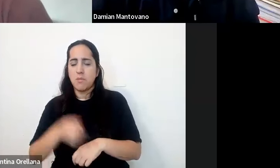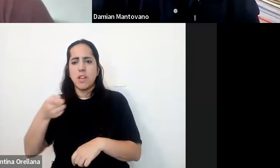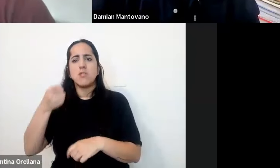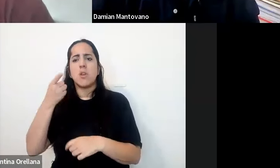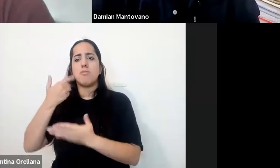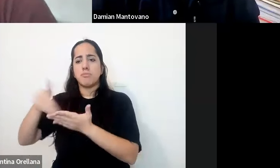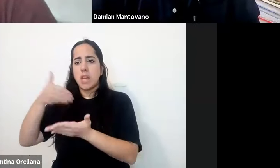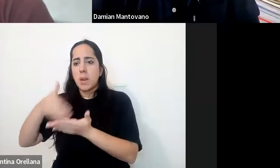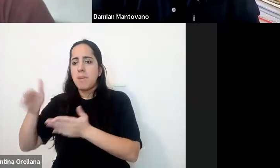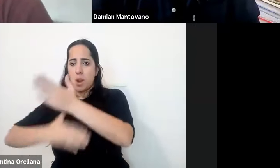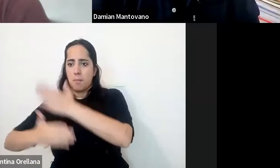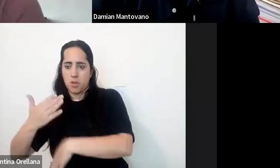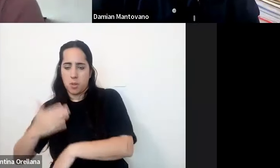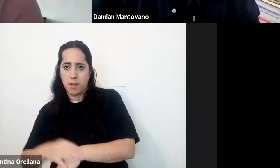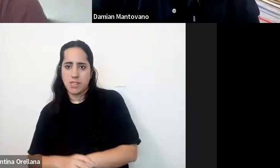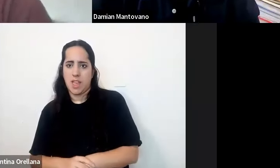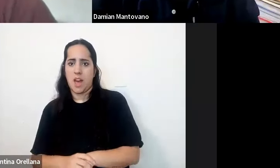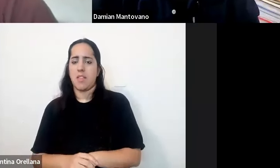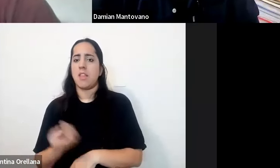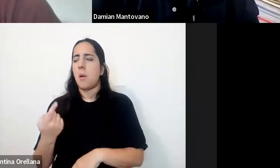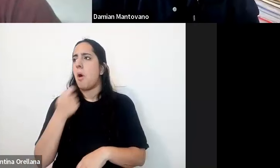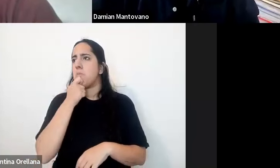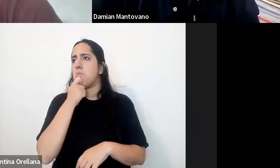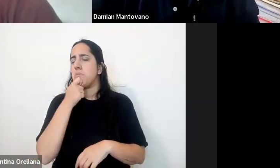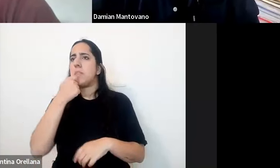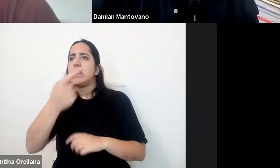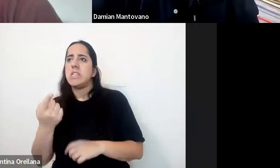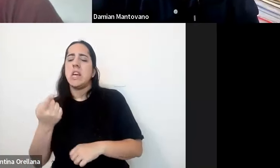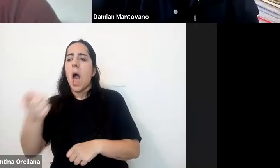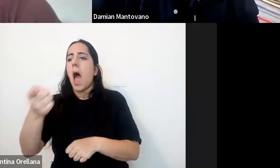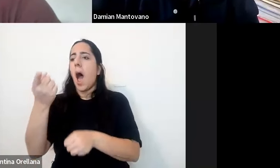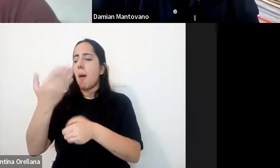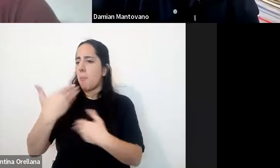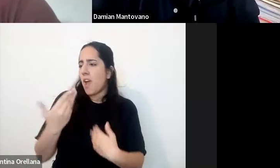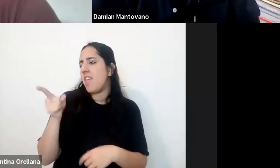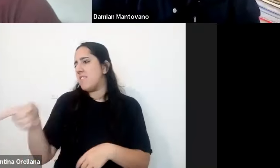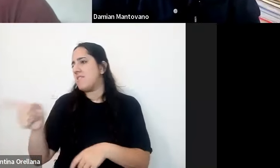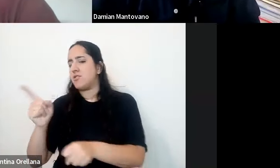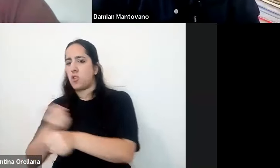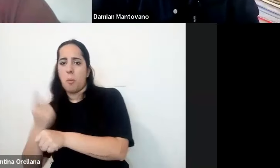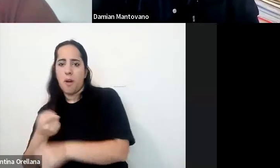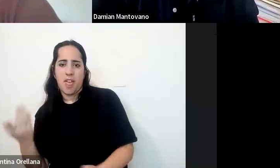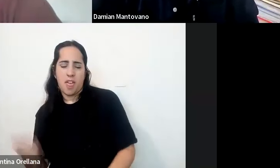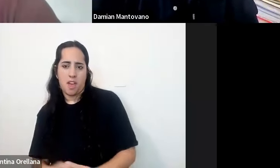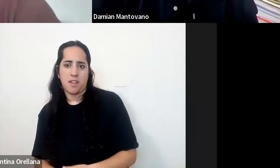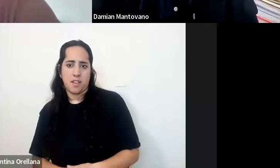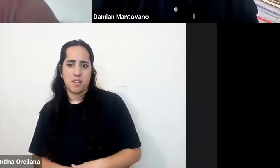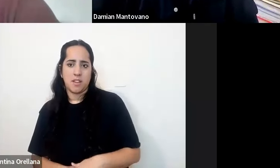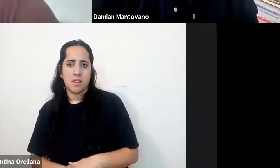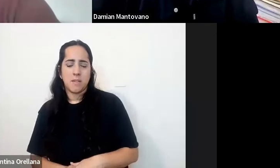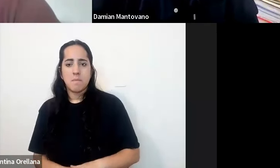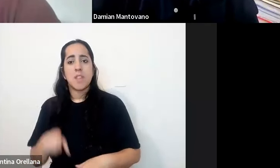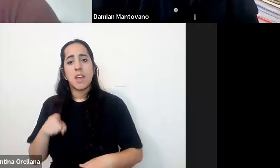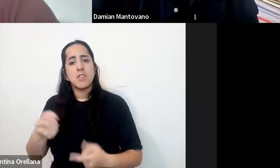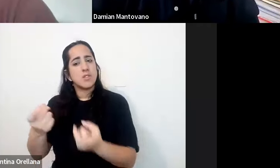hay una fuerte selección de de quién puede y quién no puede después introducirse en la sociedad eso me parece que es necesario como